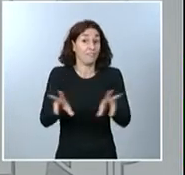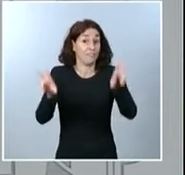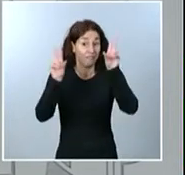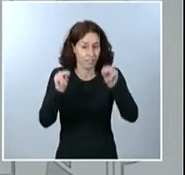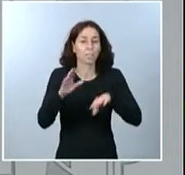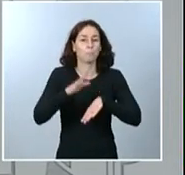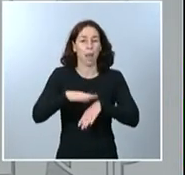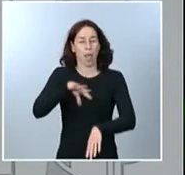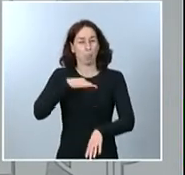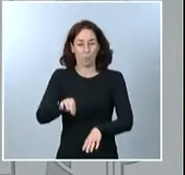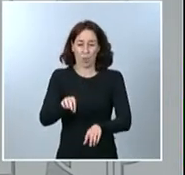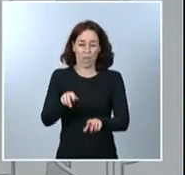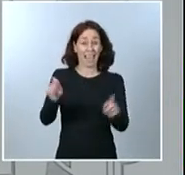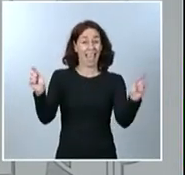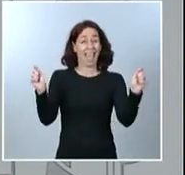como excepcional.